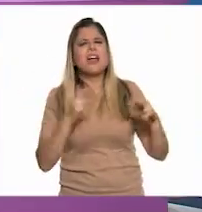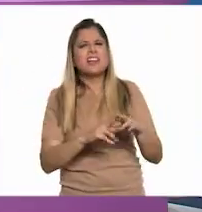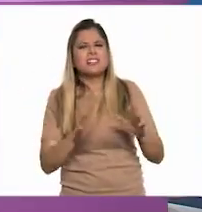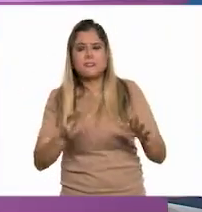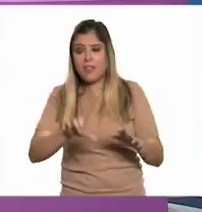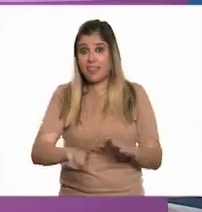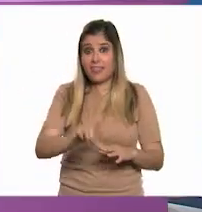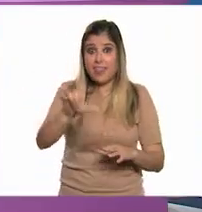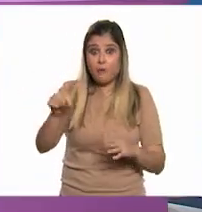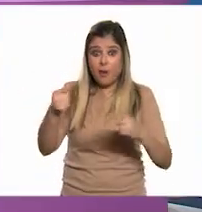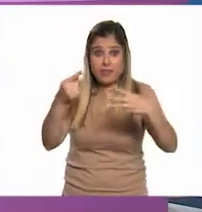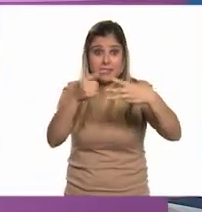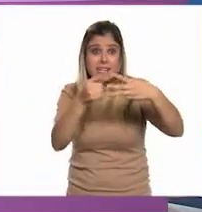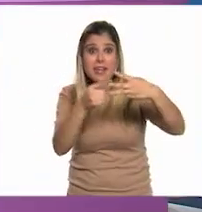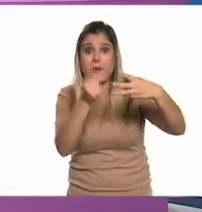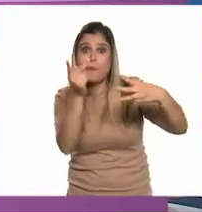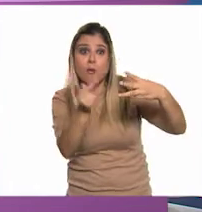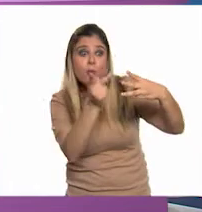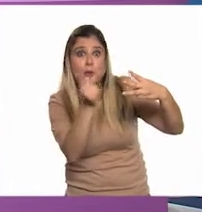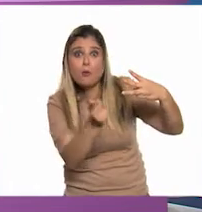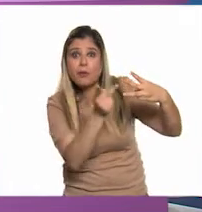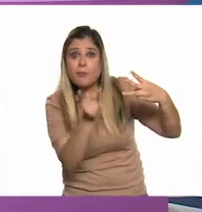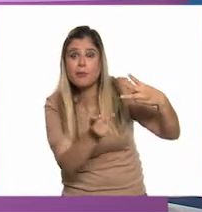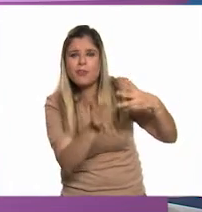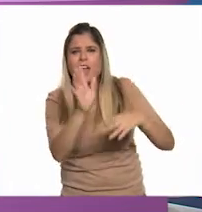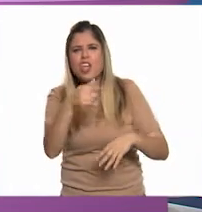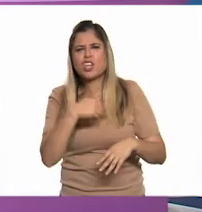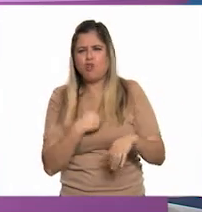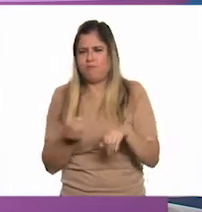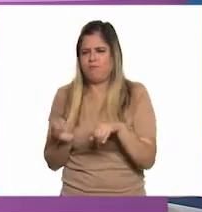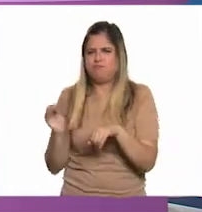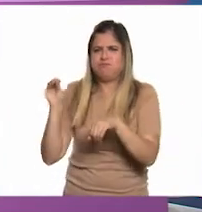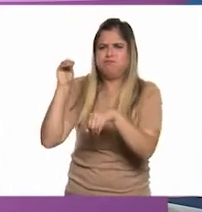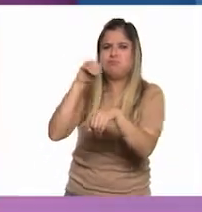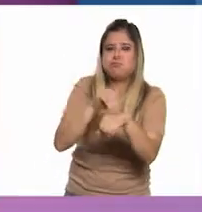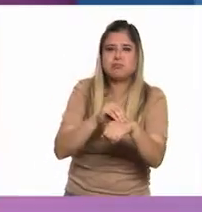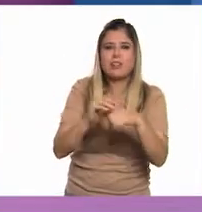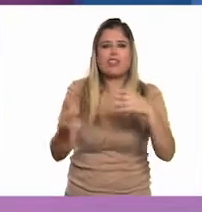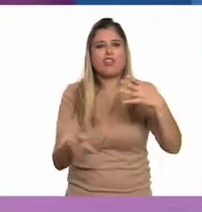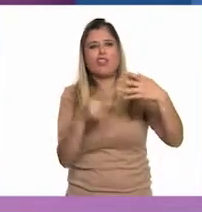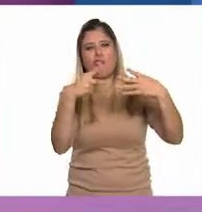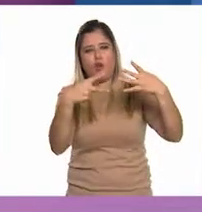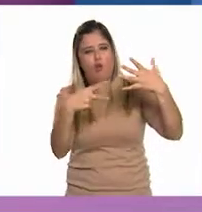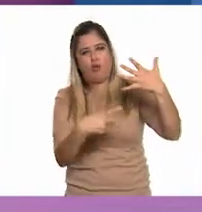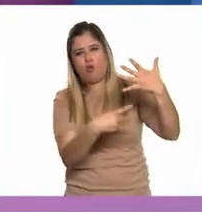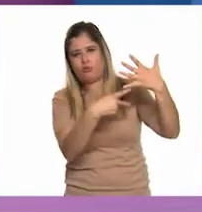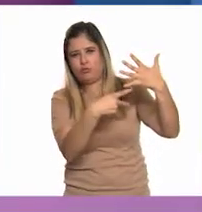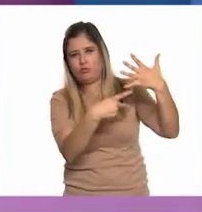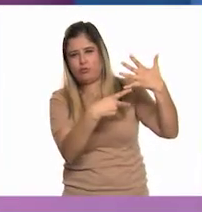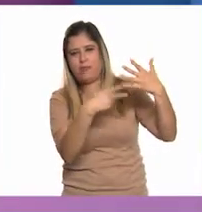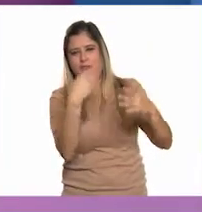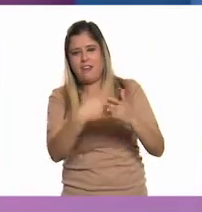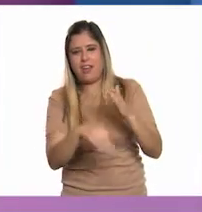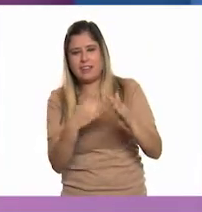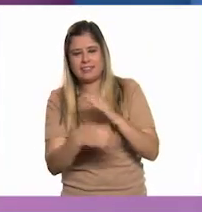después de esas preguntas, yo agregaría las dos que nos faltan, pero